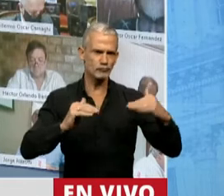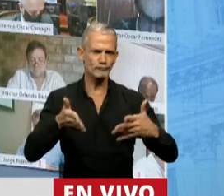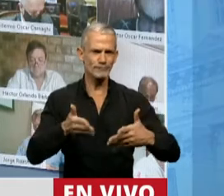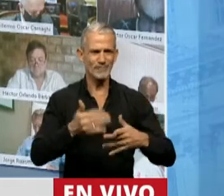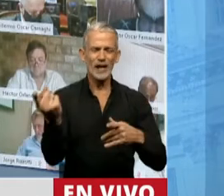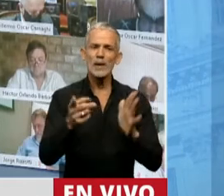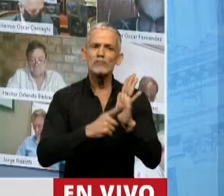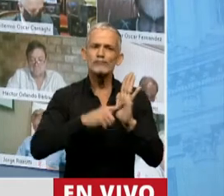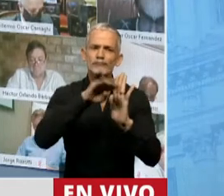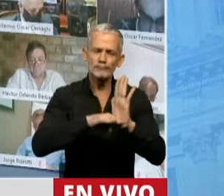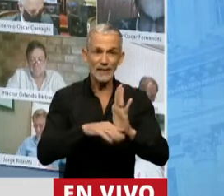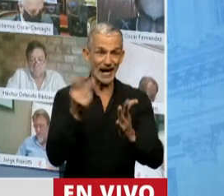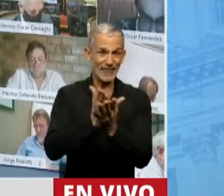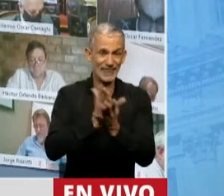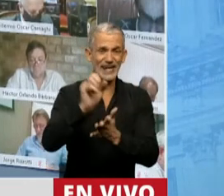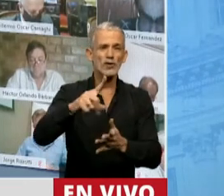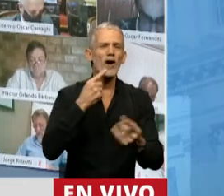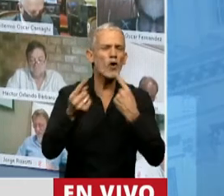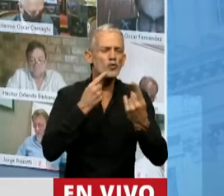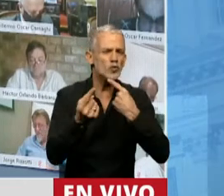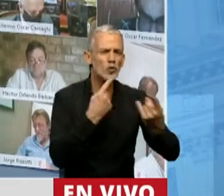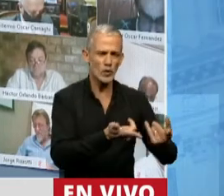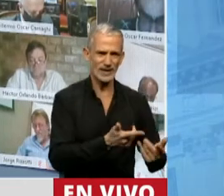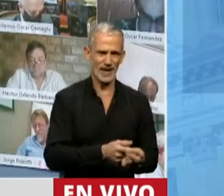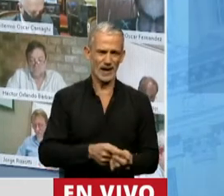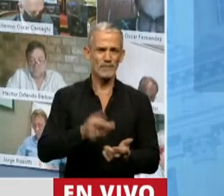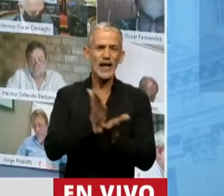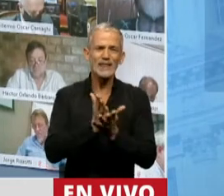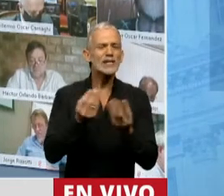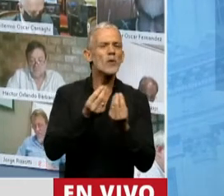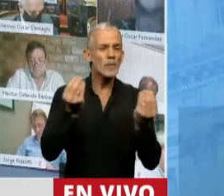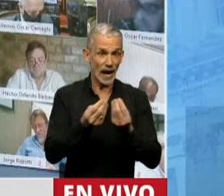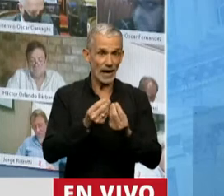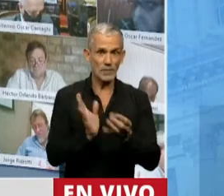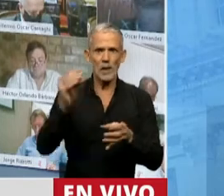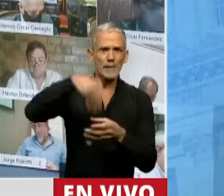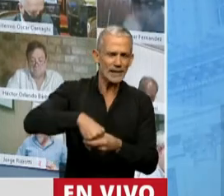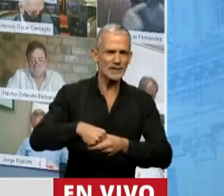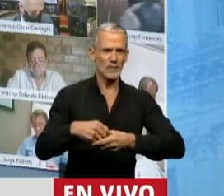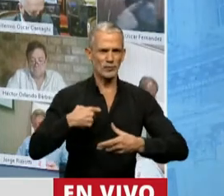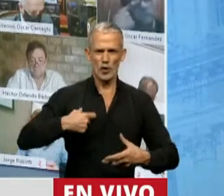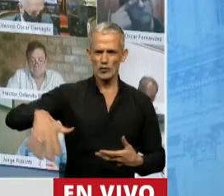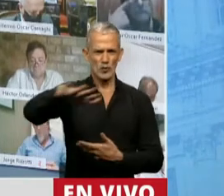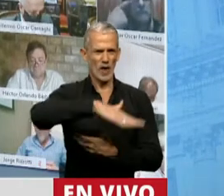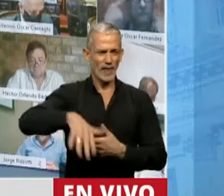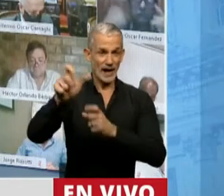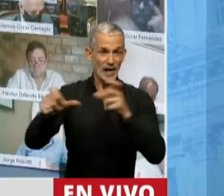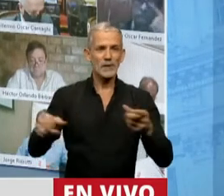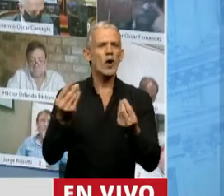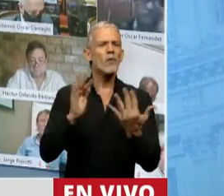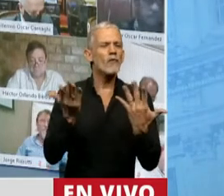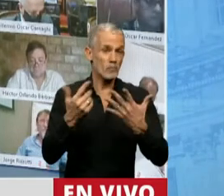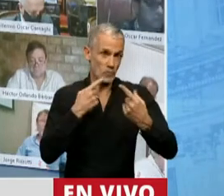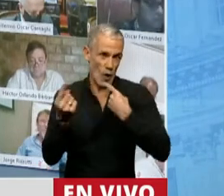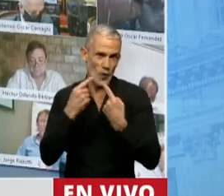reglamentar el derecho de consulta, el derecho al ejercicio de la participación ciudadana a través de la